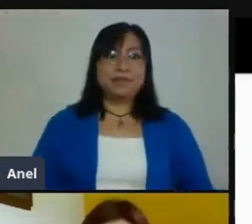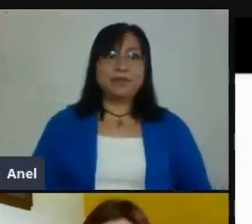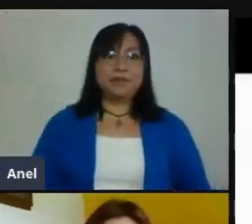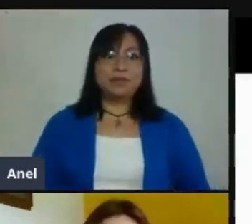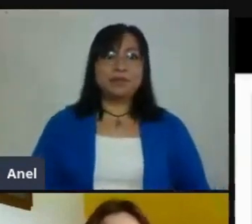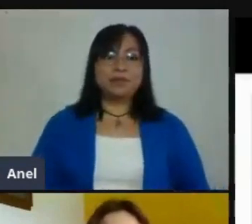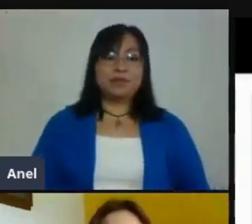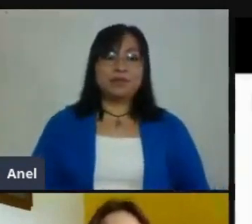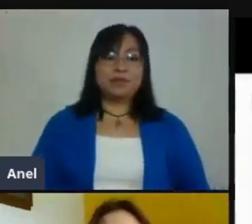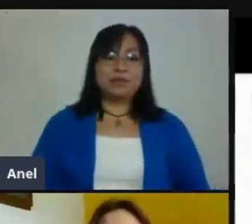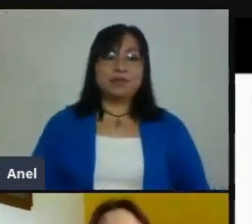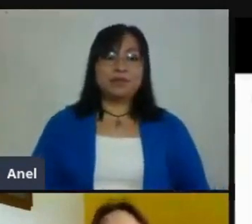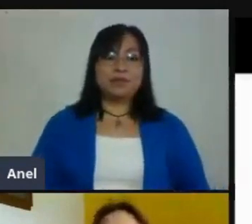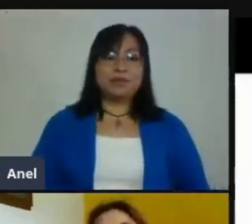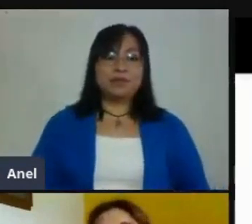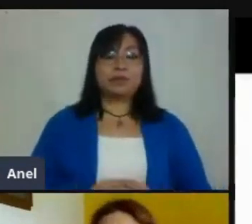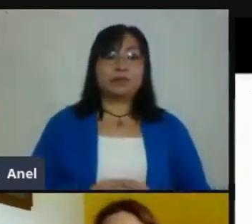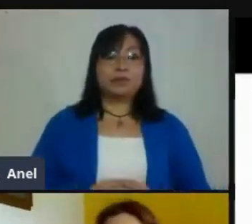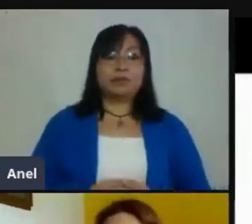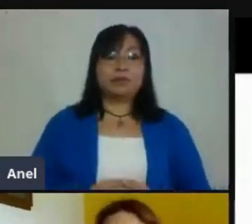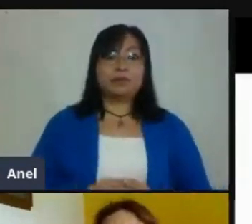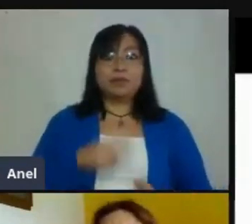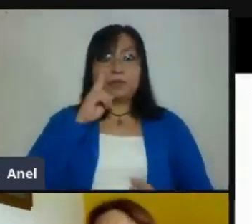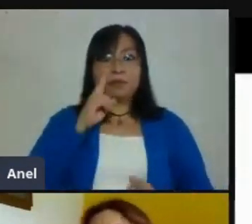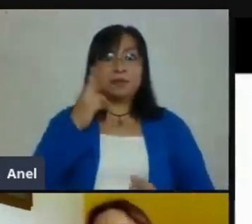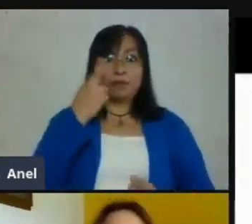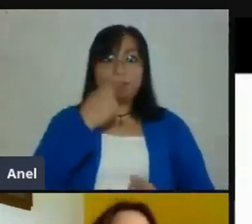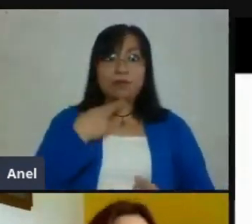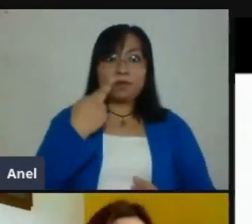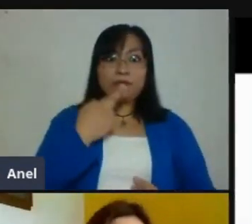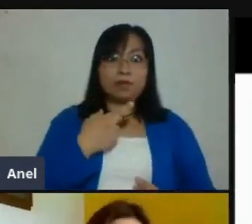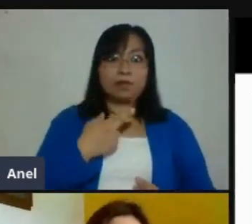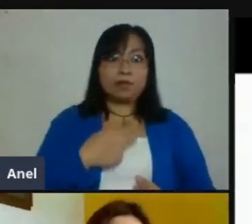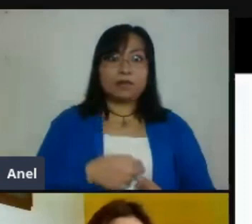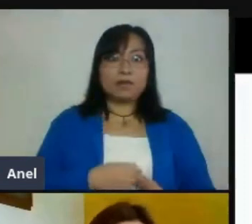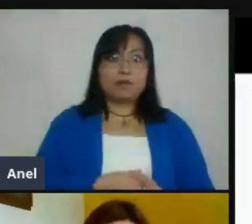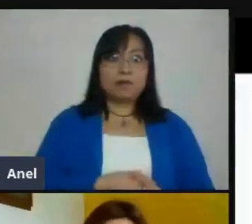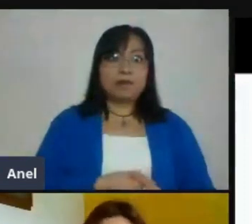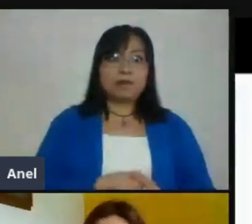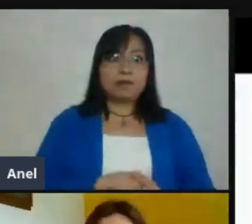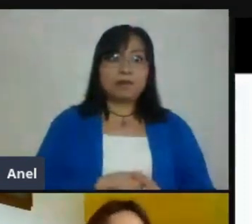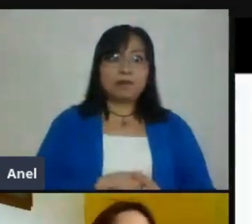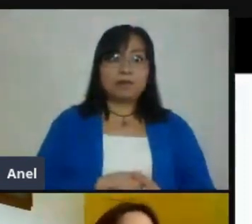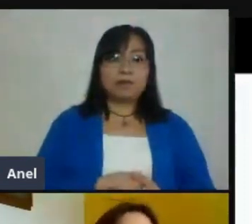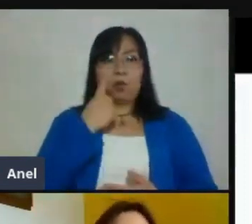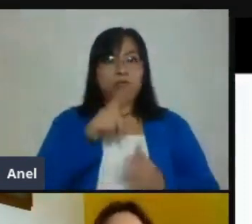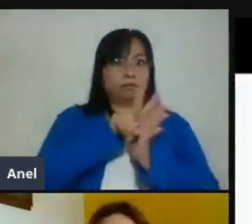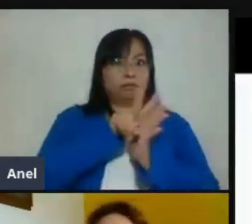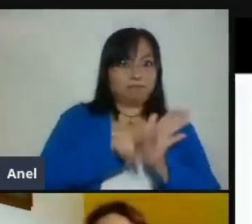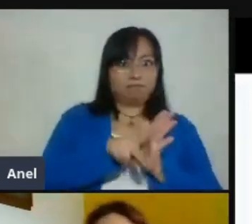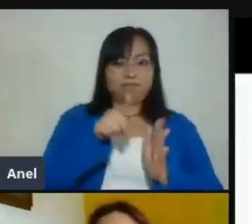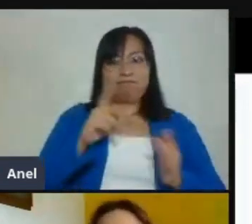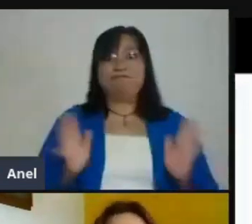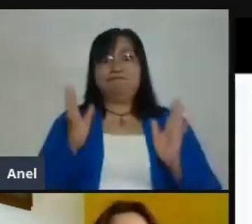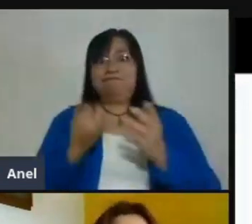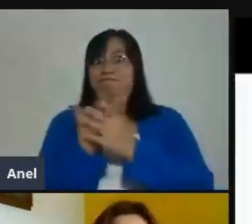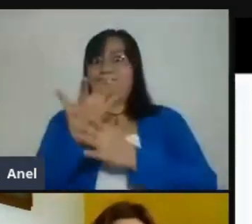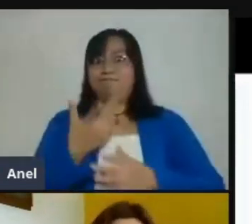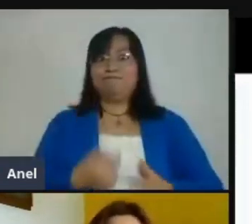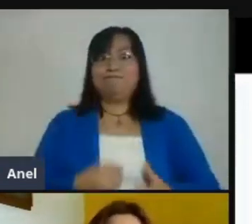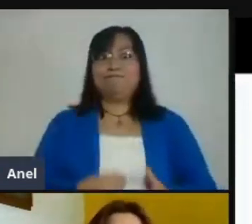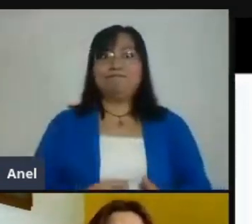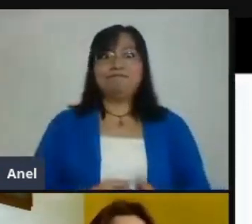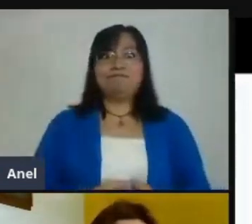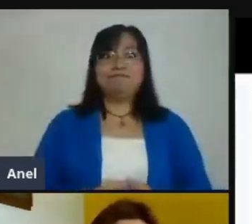emocionando. Y, pues, antes de empezar, les tengo una sorpresa. Así, sabemos que ustedes